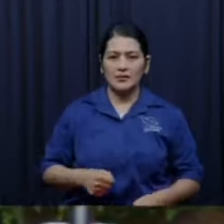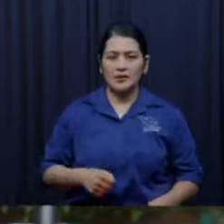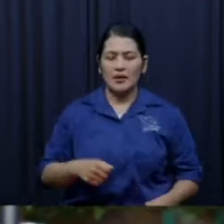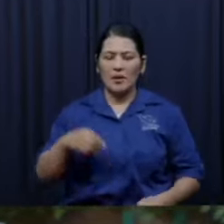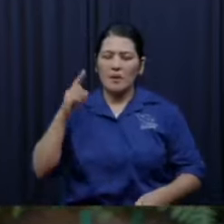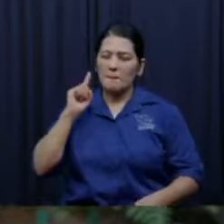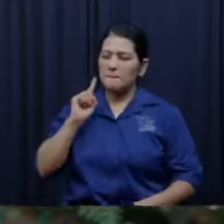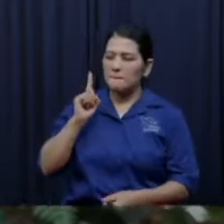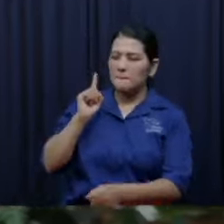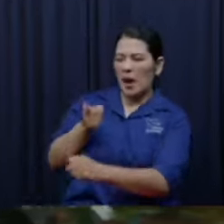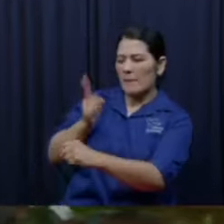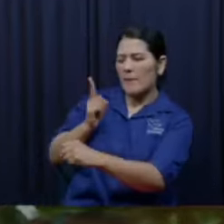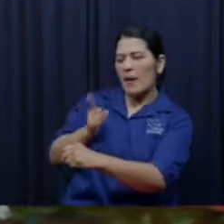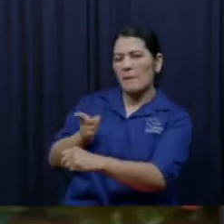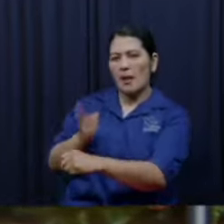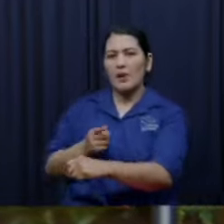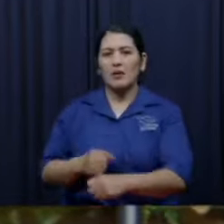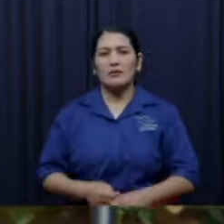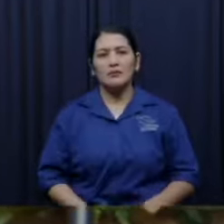dame la mano para la salida